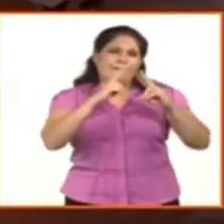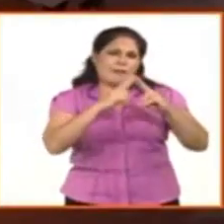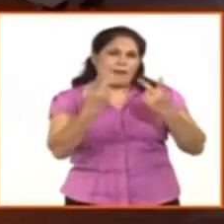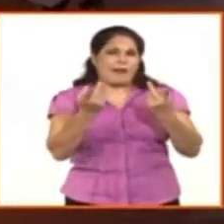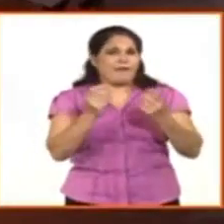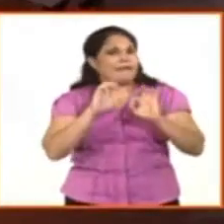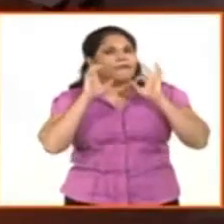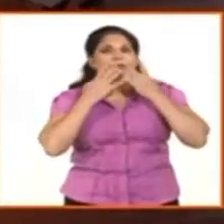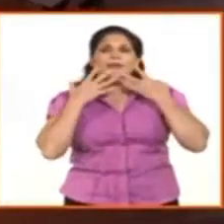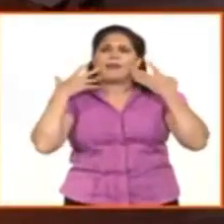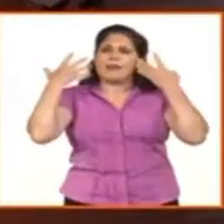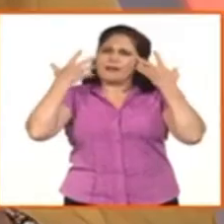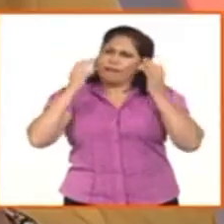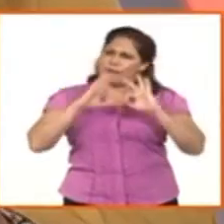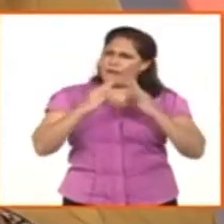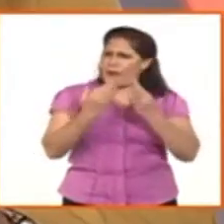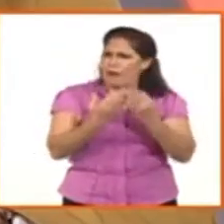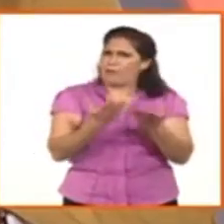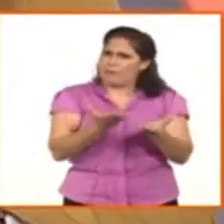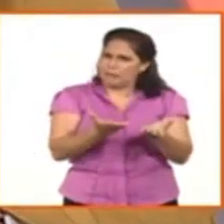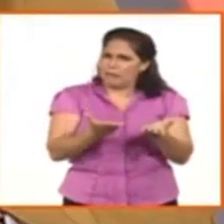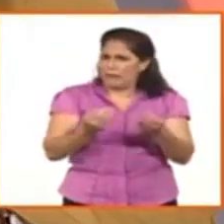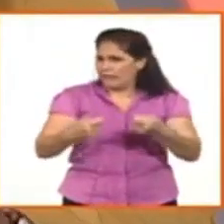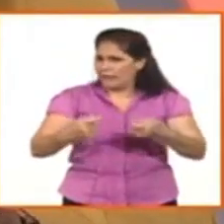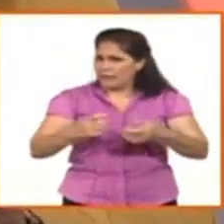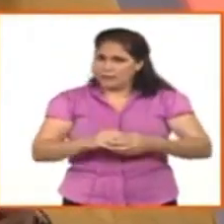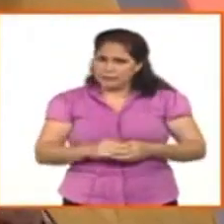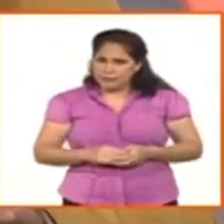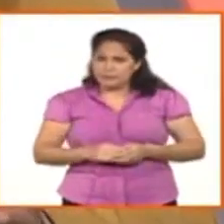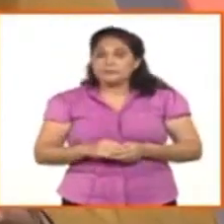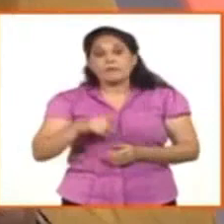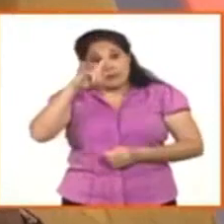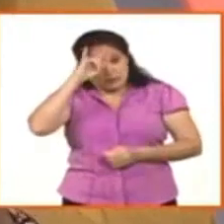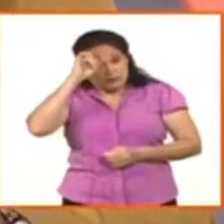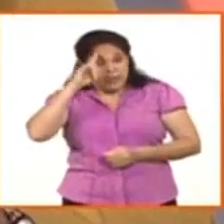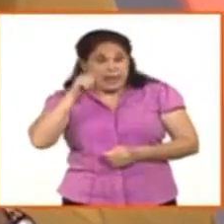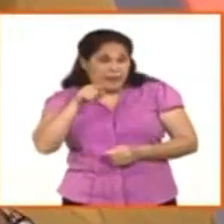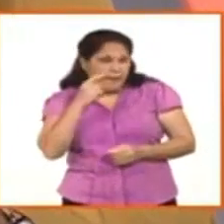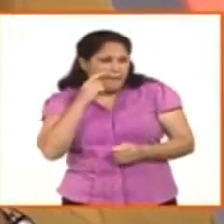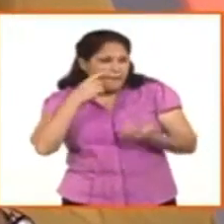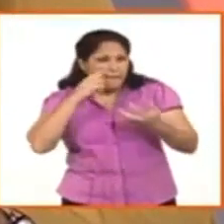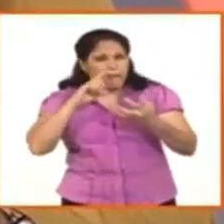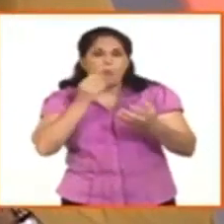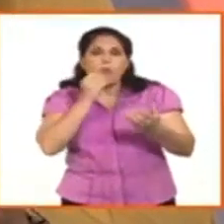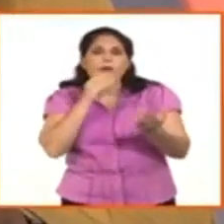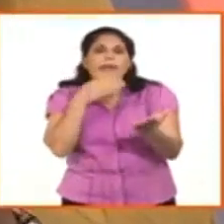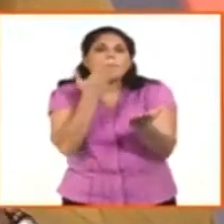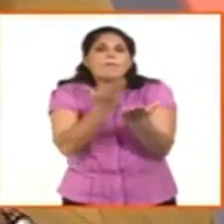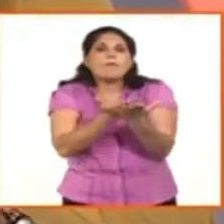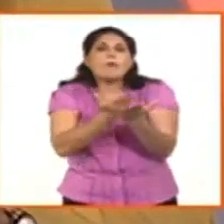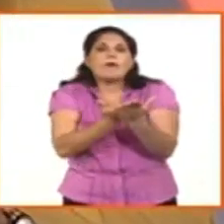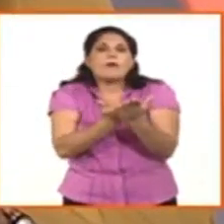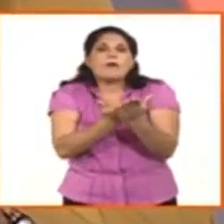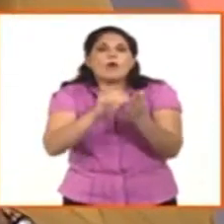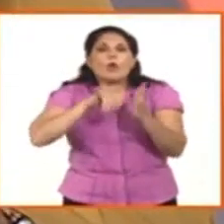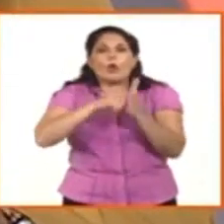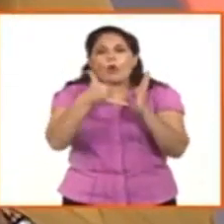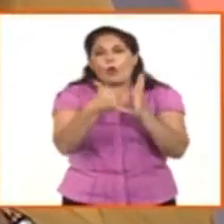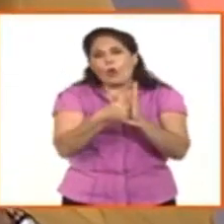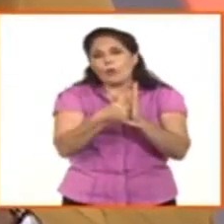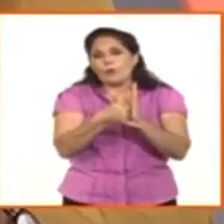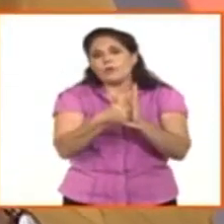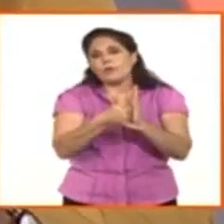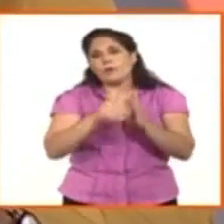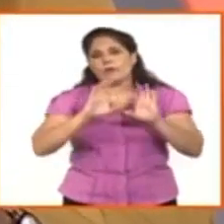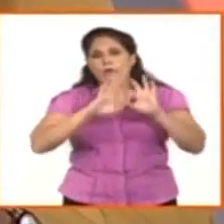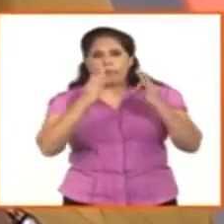opción no existe. Eso, lo único que prueba es la inclusión del código, del proyecto del código de la familia